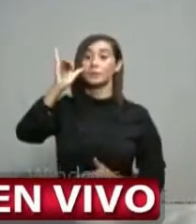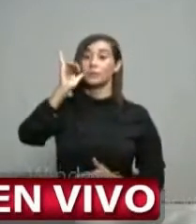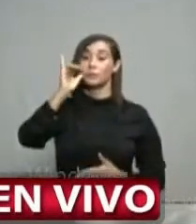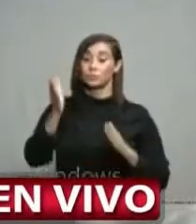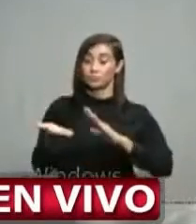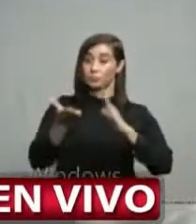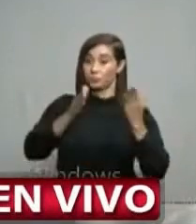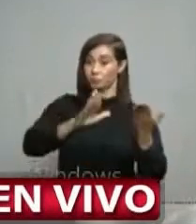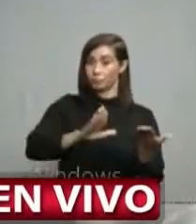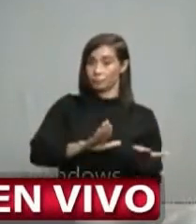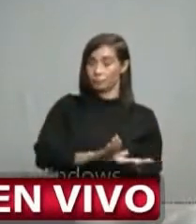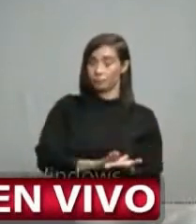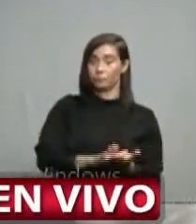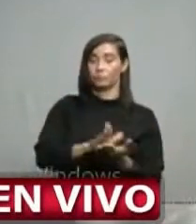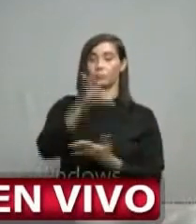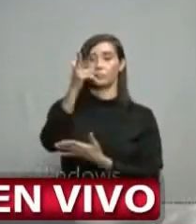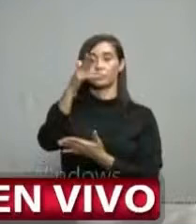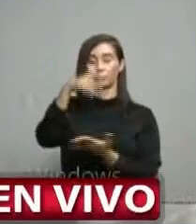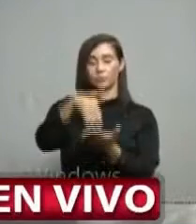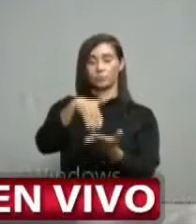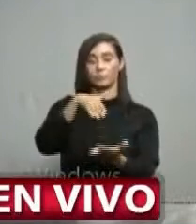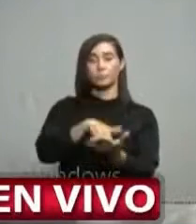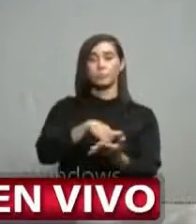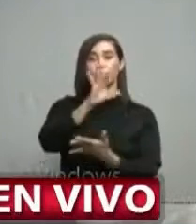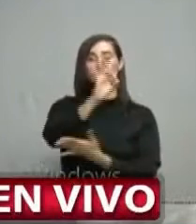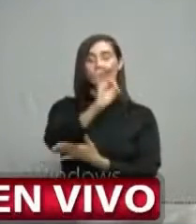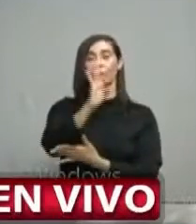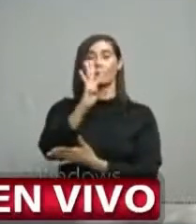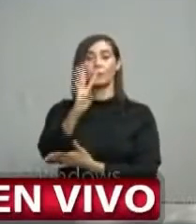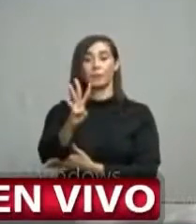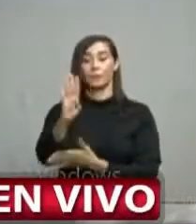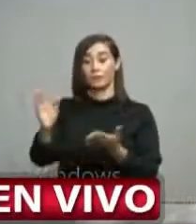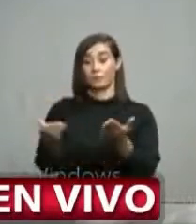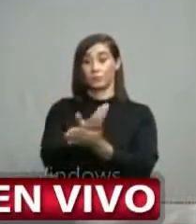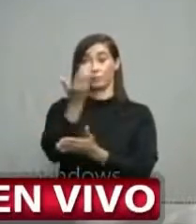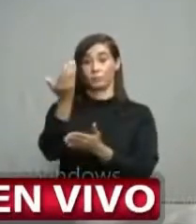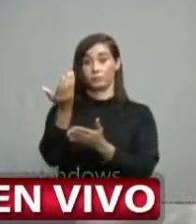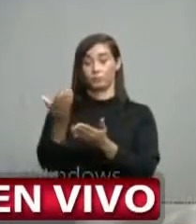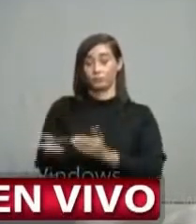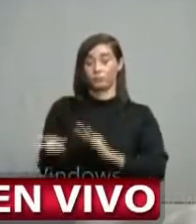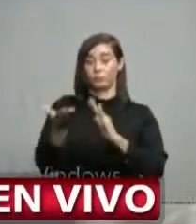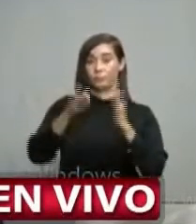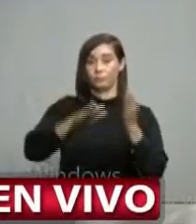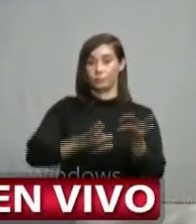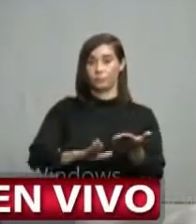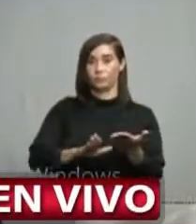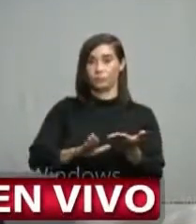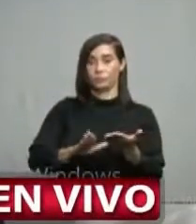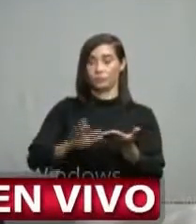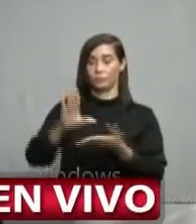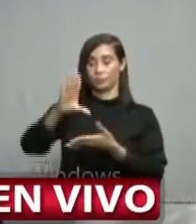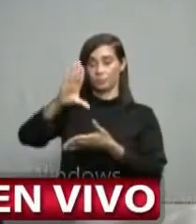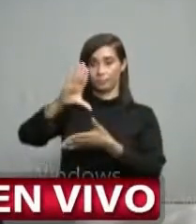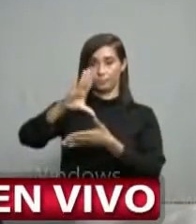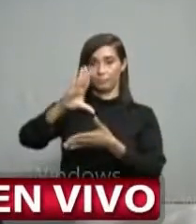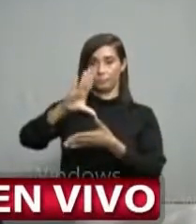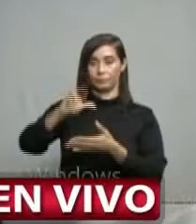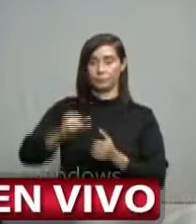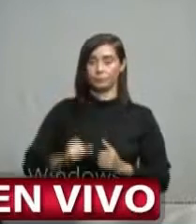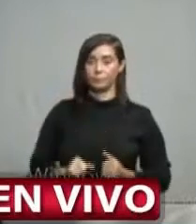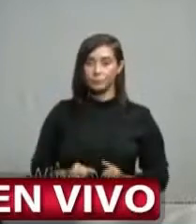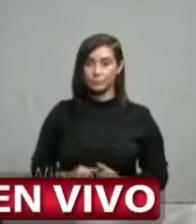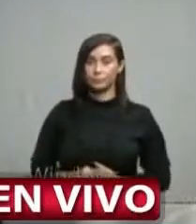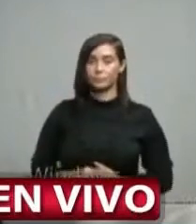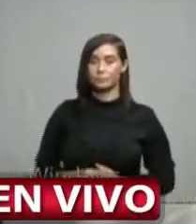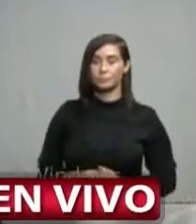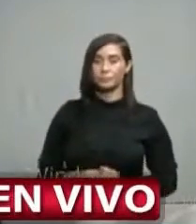se produjeron 3.094 nuevas defunciones en la región de las Américas.